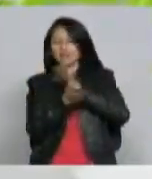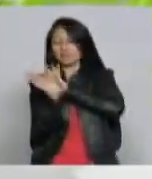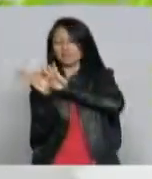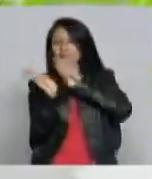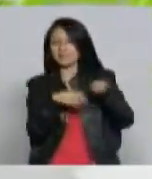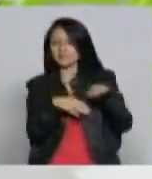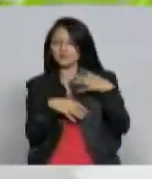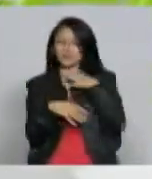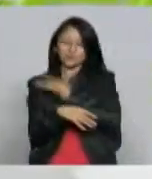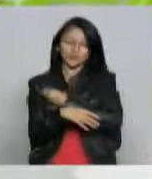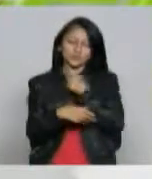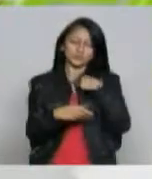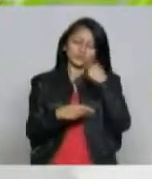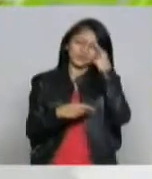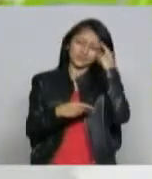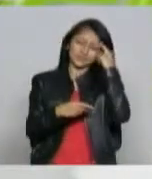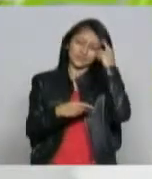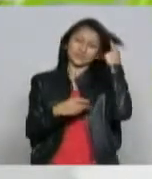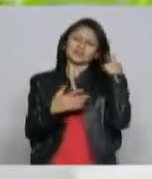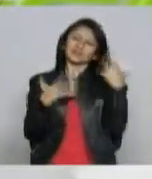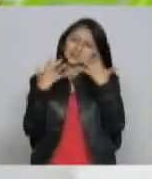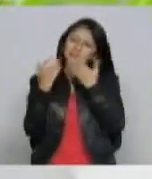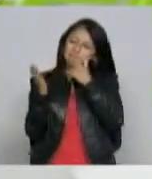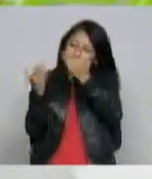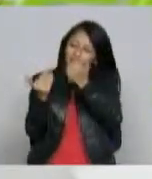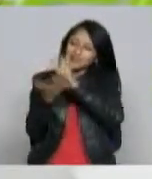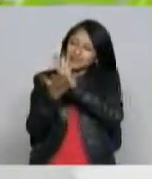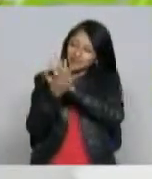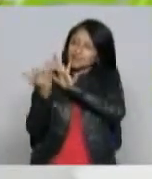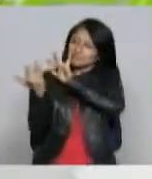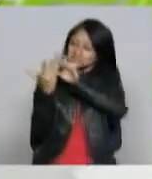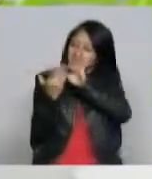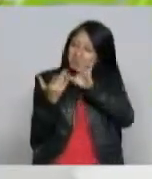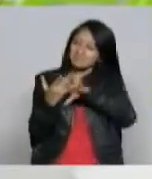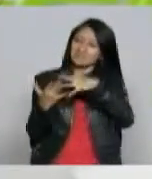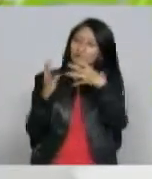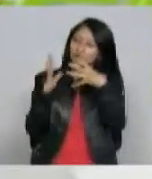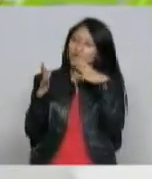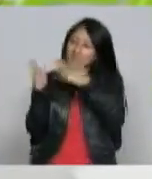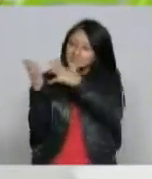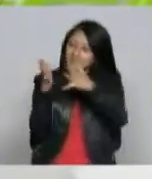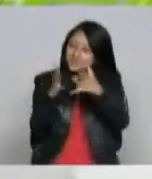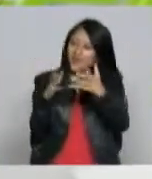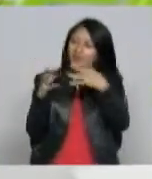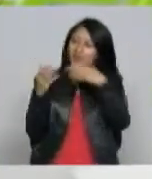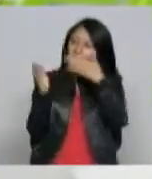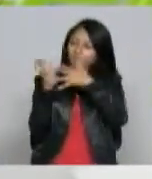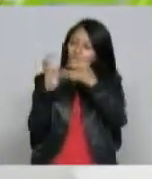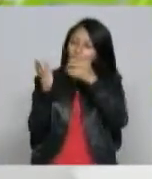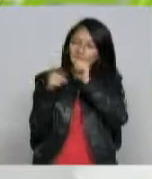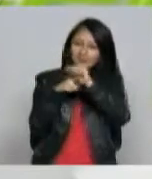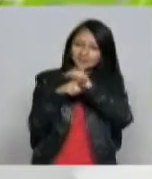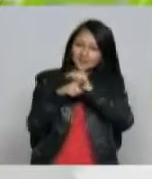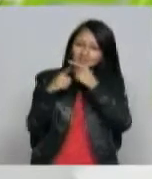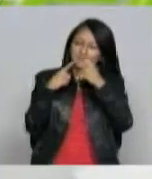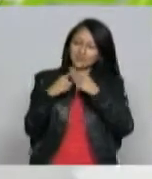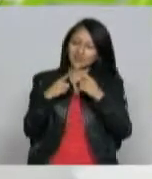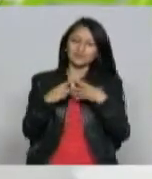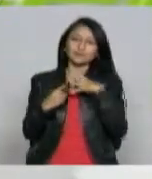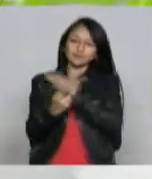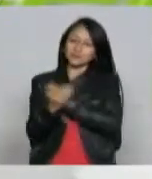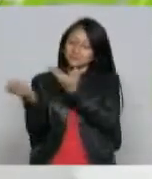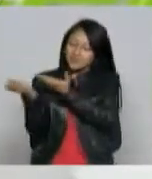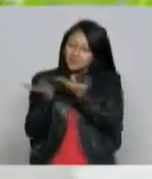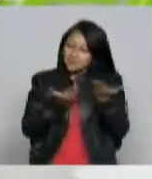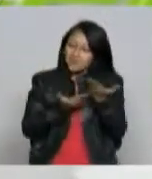nosotros nos comprometimos a educarlos a capacitarlos, a acercarnos al canal los tuvimos en el canal a todos ellos y de esa forma les ofrecimos un espacio